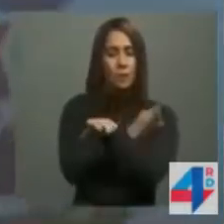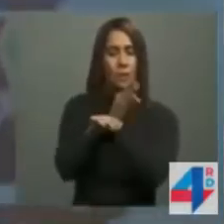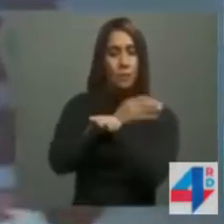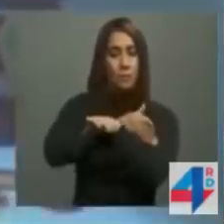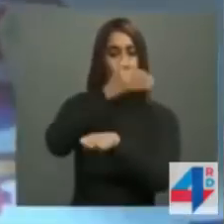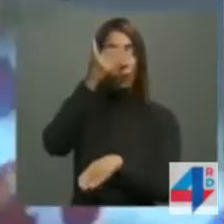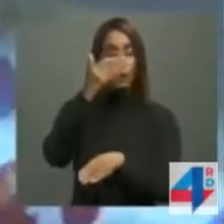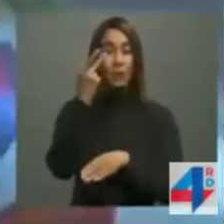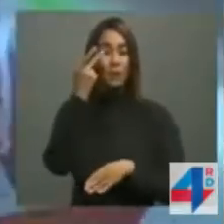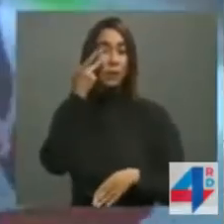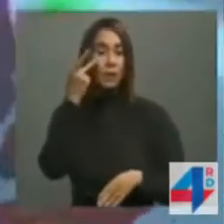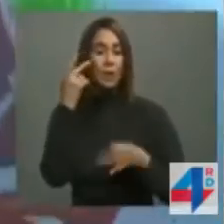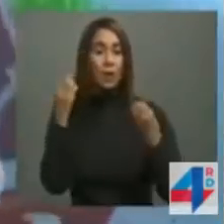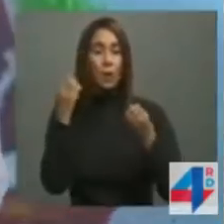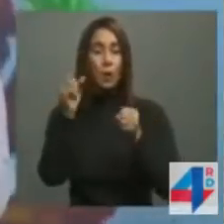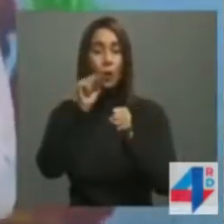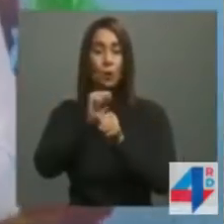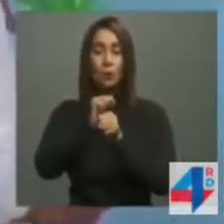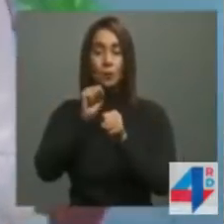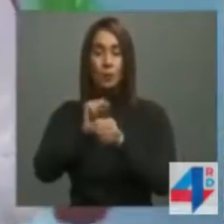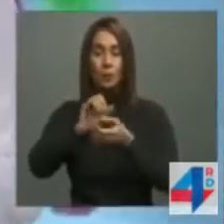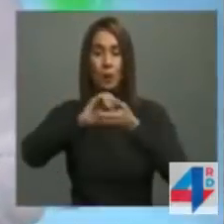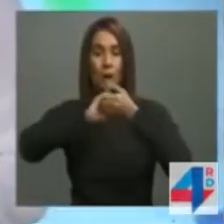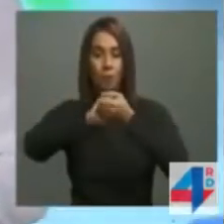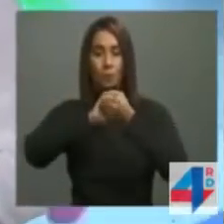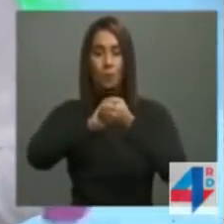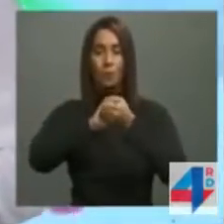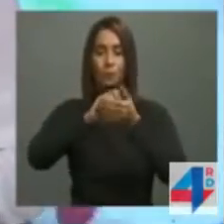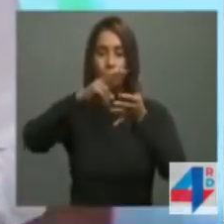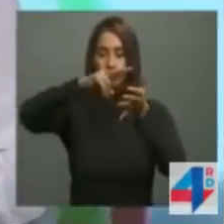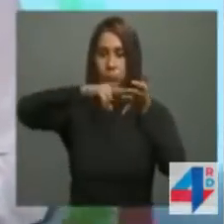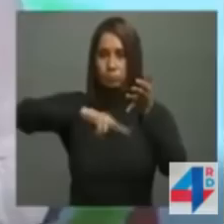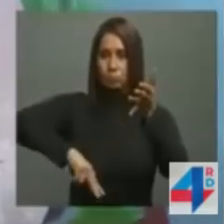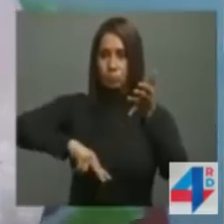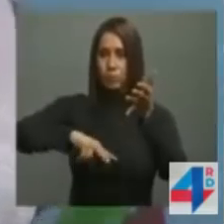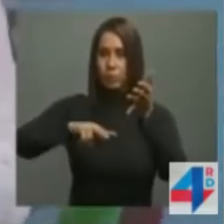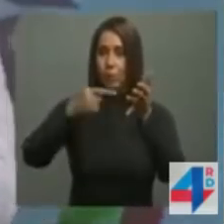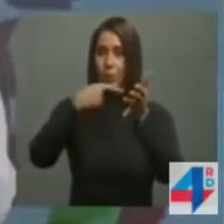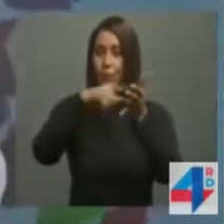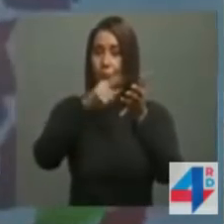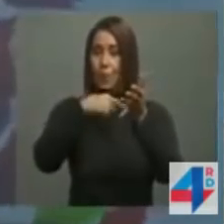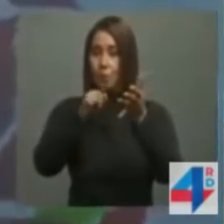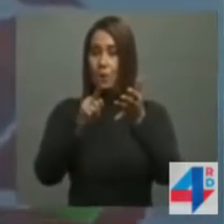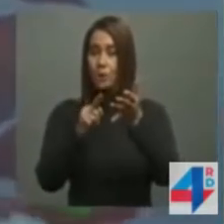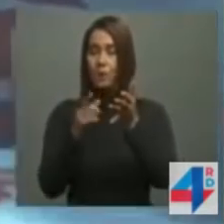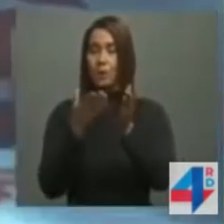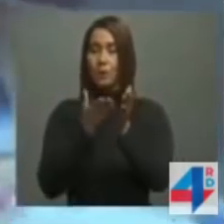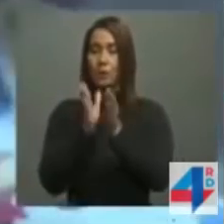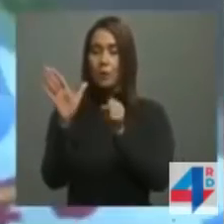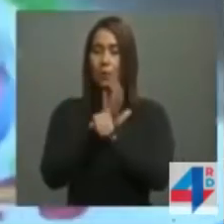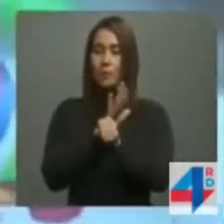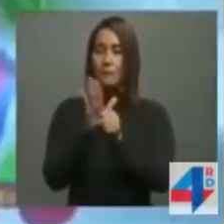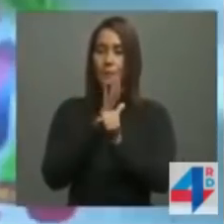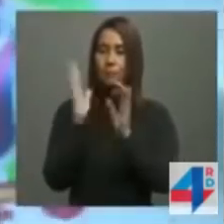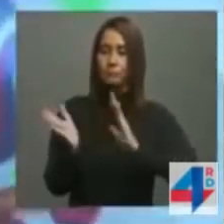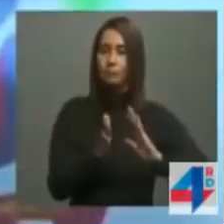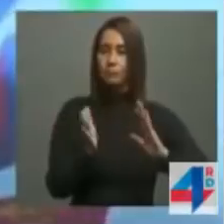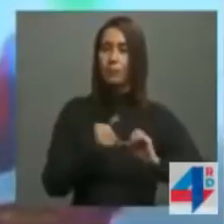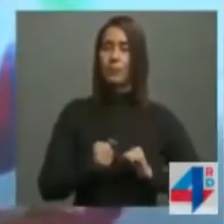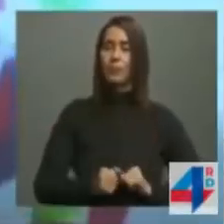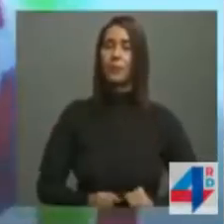y trabajar de forma conjunta en la elaboración de una hoja de ruta que nos condujera hasta completar el proceso.